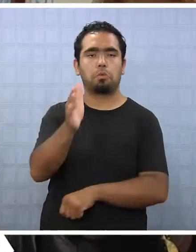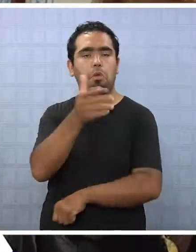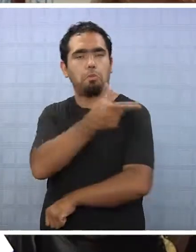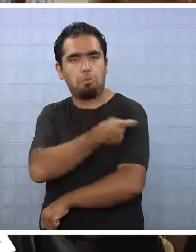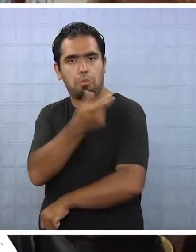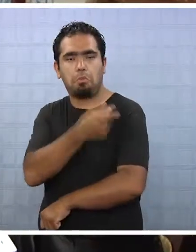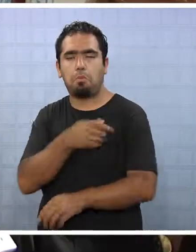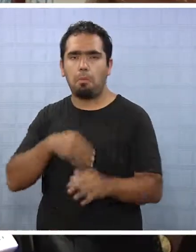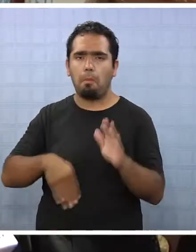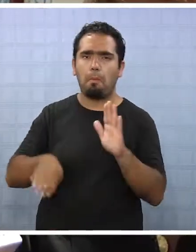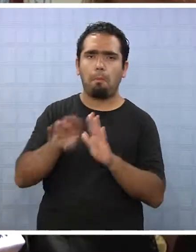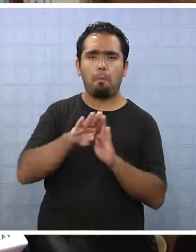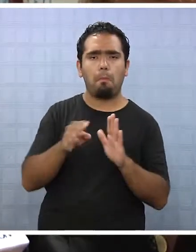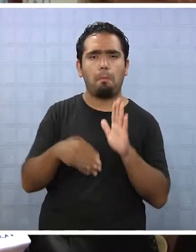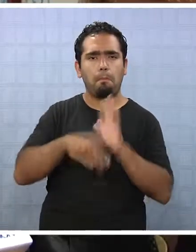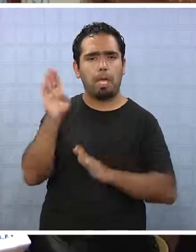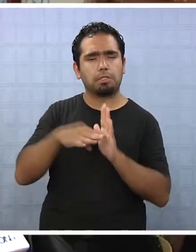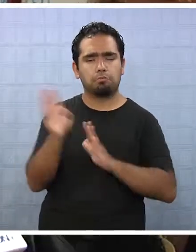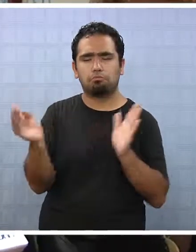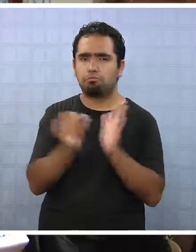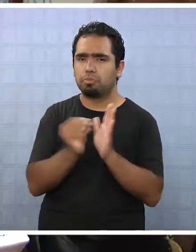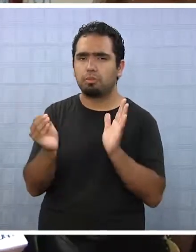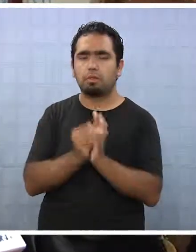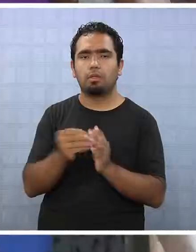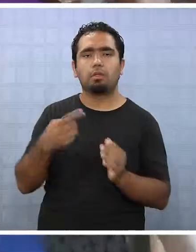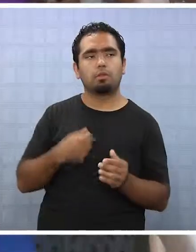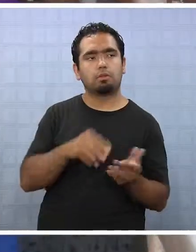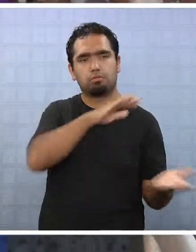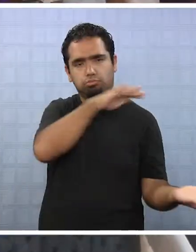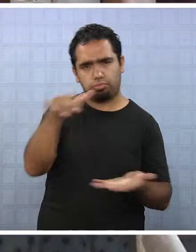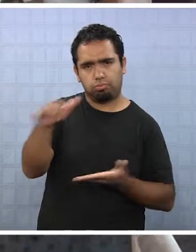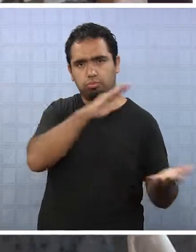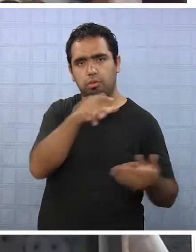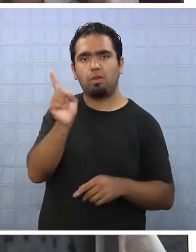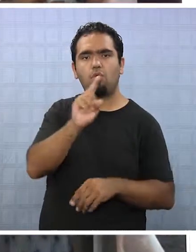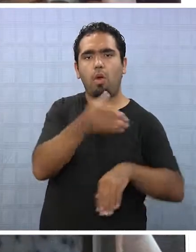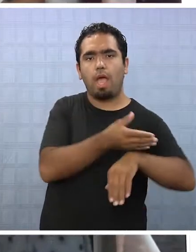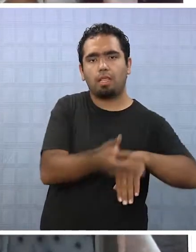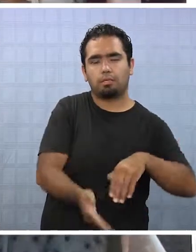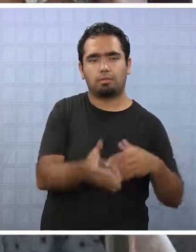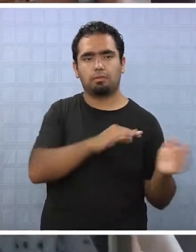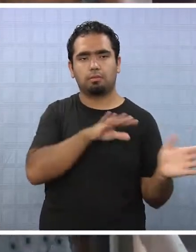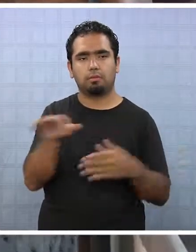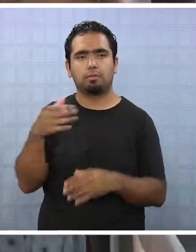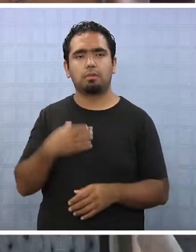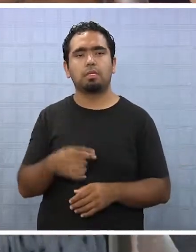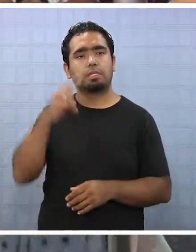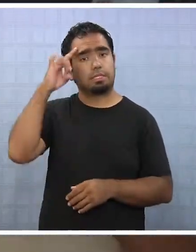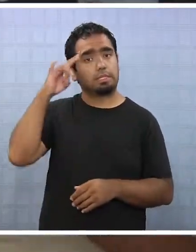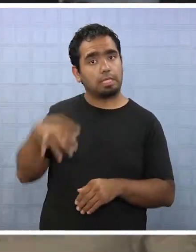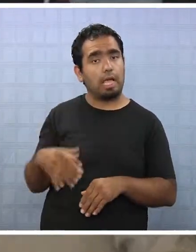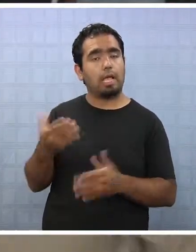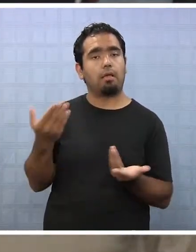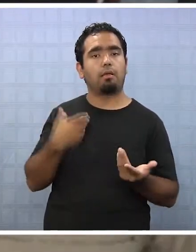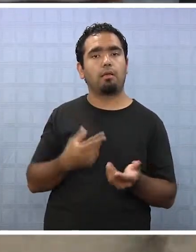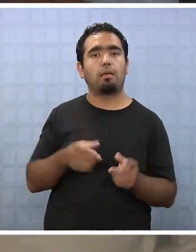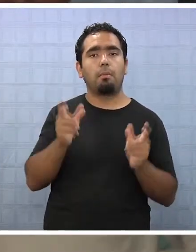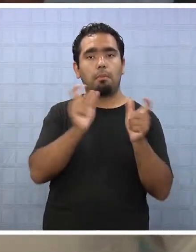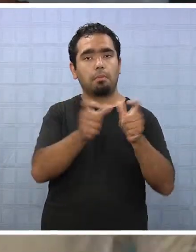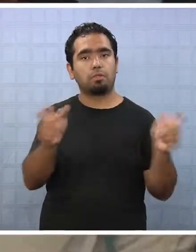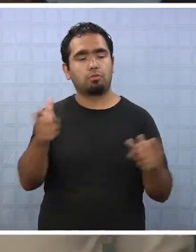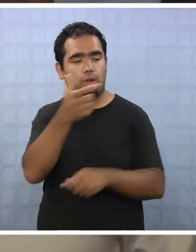siempre y cuando las vacunas lleguen y no se atracen como la vez pasada. Aunque se sabe que muchas de las personas vacunadas en el 2013